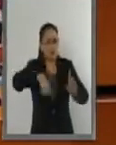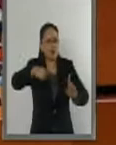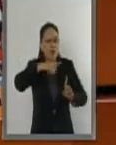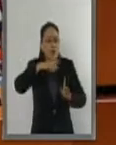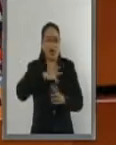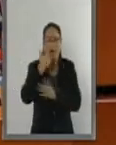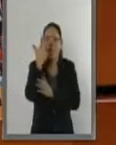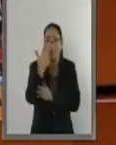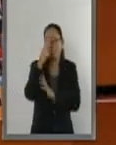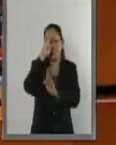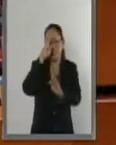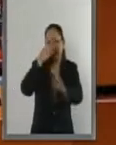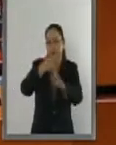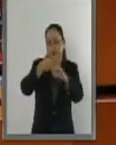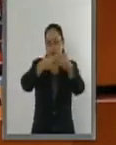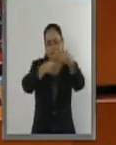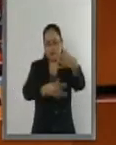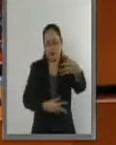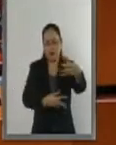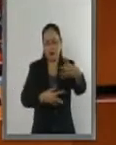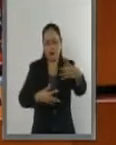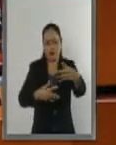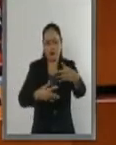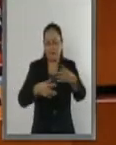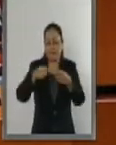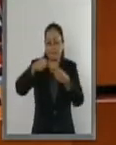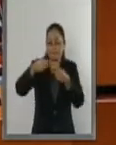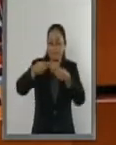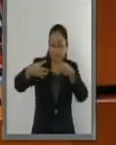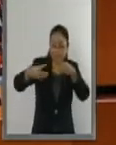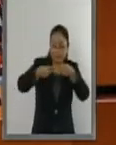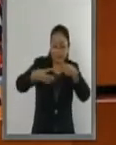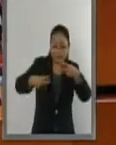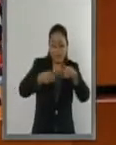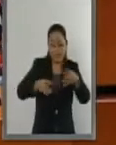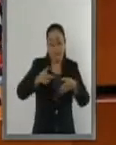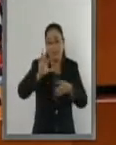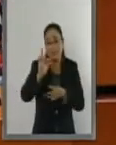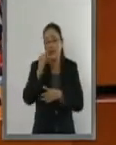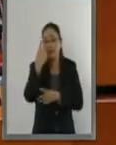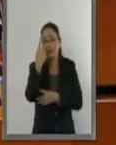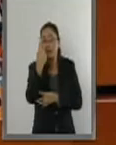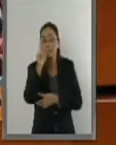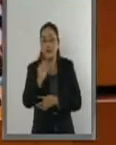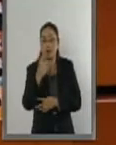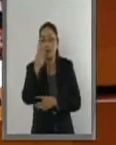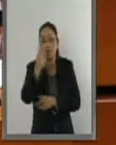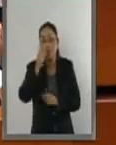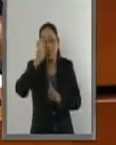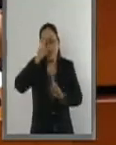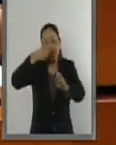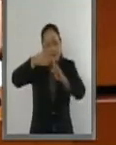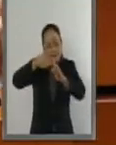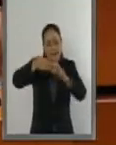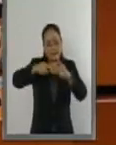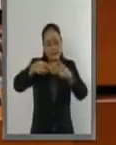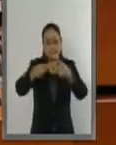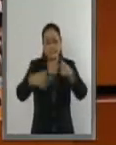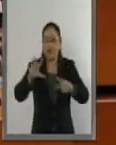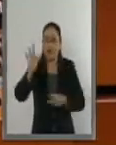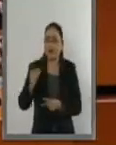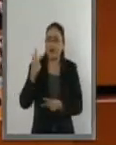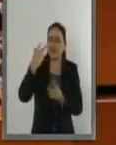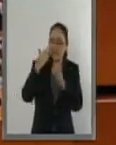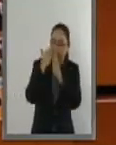ocho objetivos, con 21 metas y 48 indicadores. Y en el 2008 se